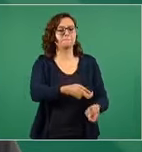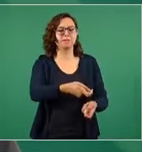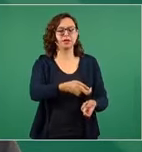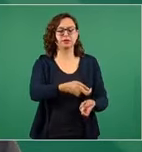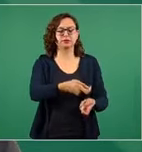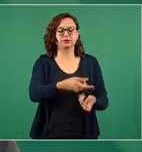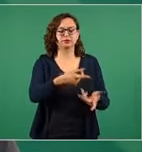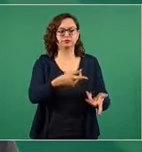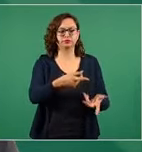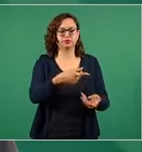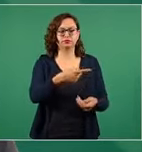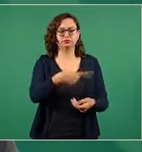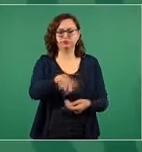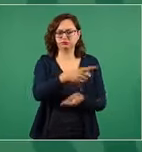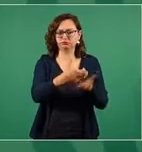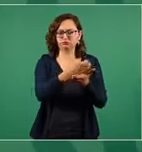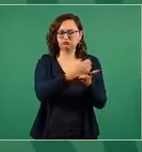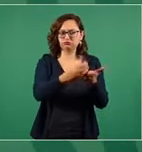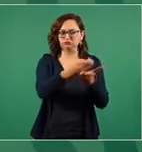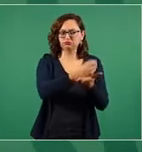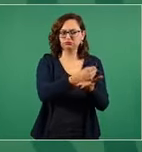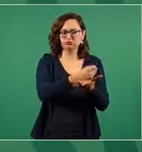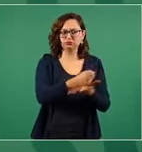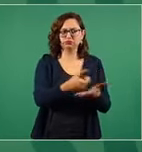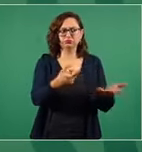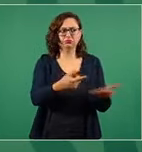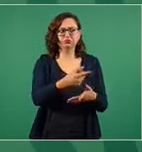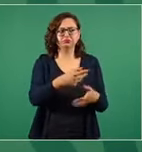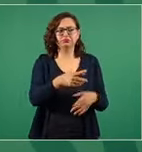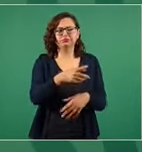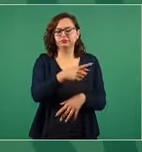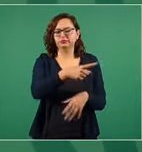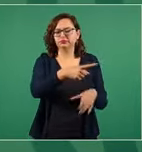comisionistas quienes quienes están